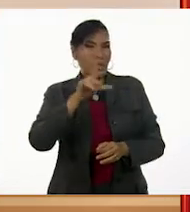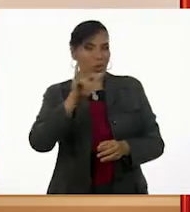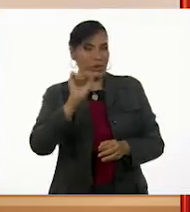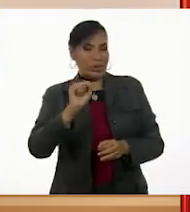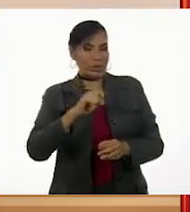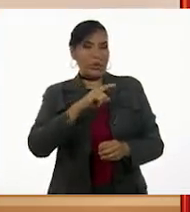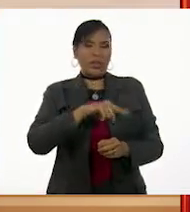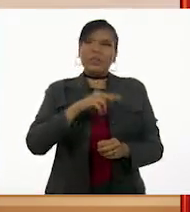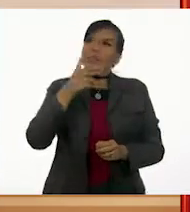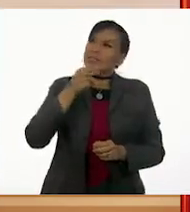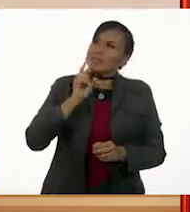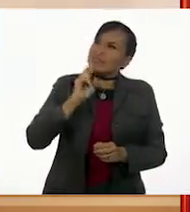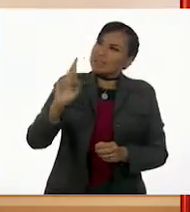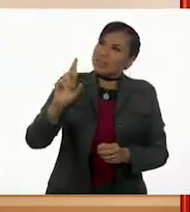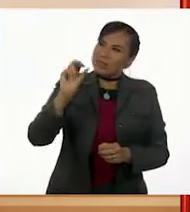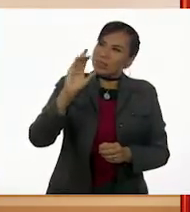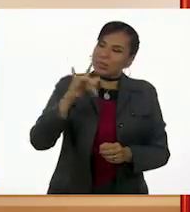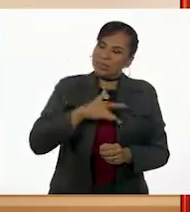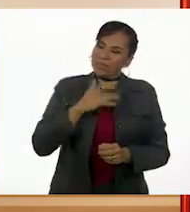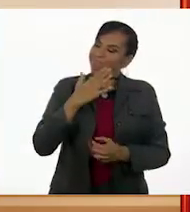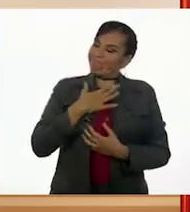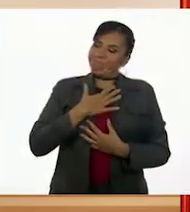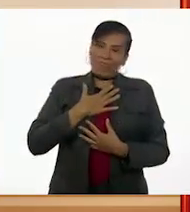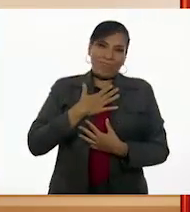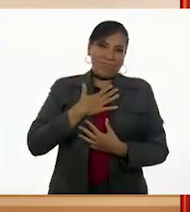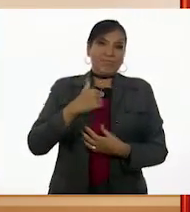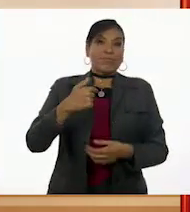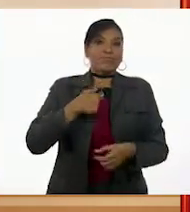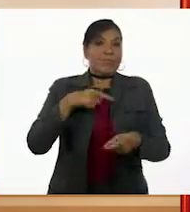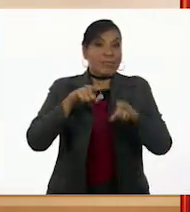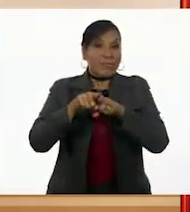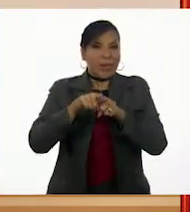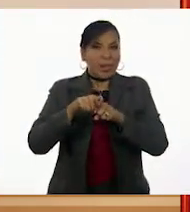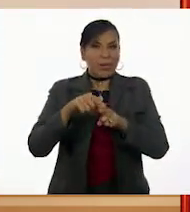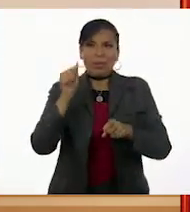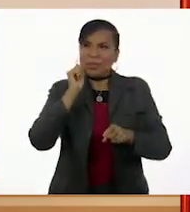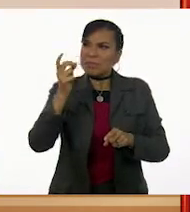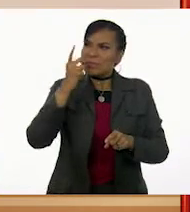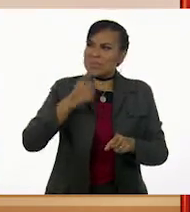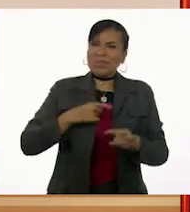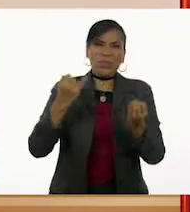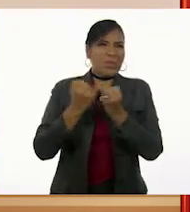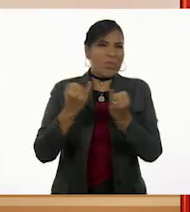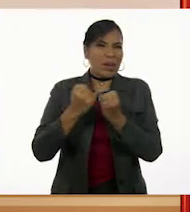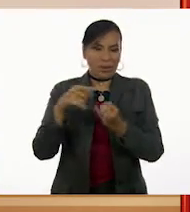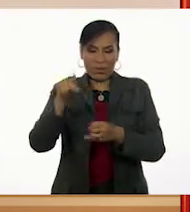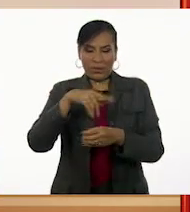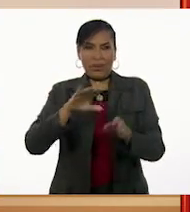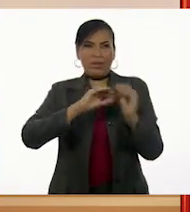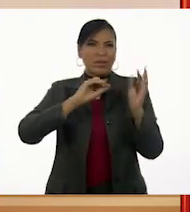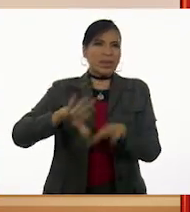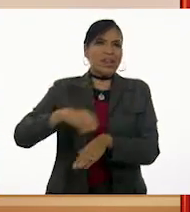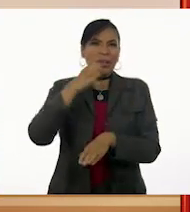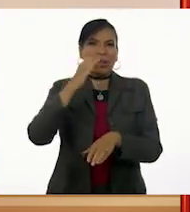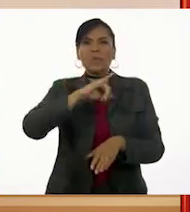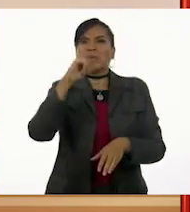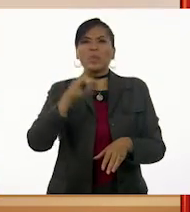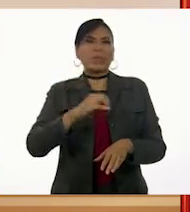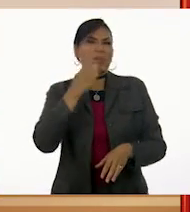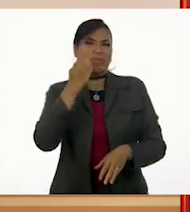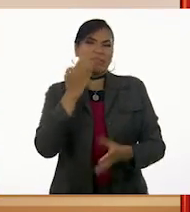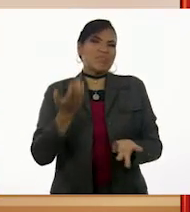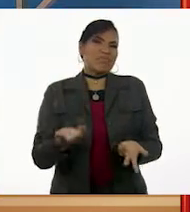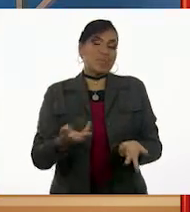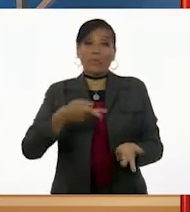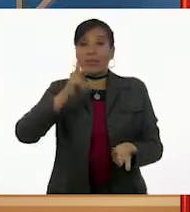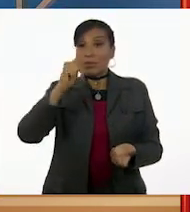Roberto suspiró antes de responder, Mis hermanos me repiten lo mismo. Ellos abandonaron la escuela porque nunca les gustó.